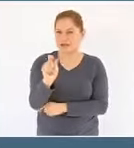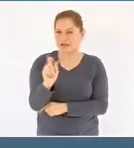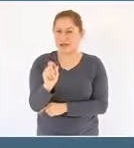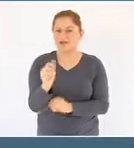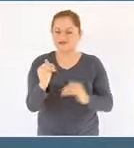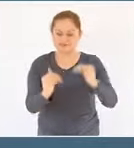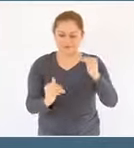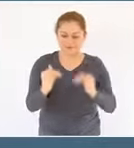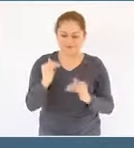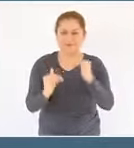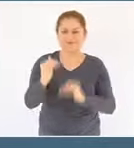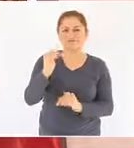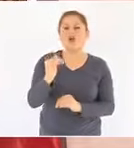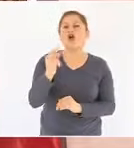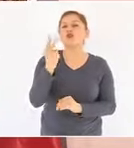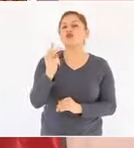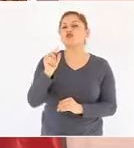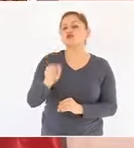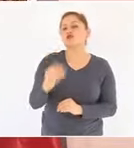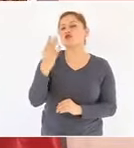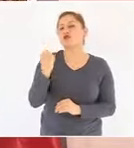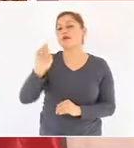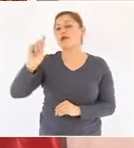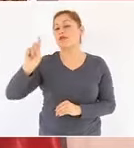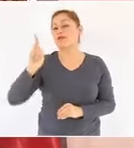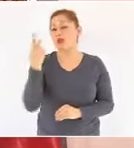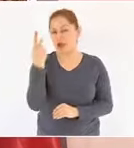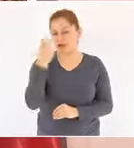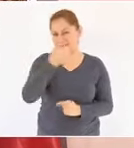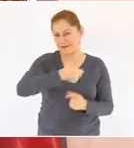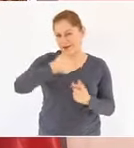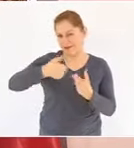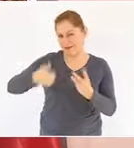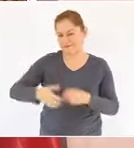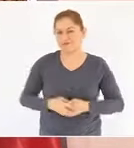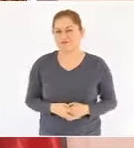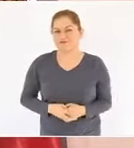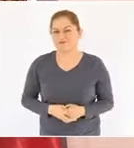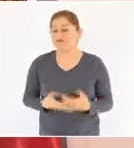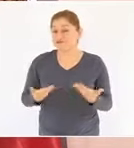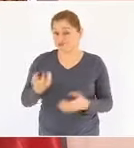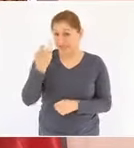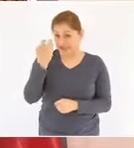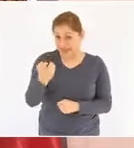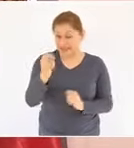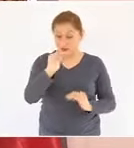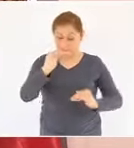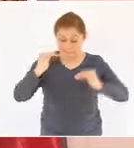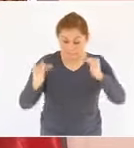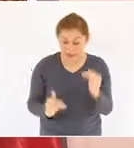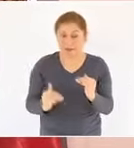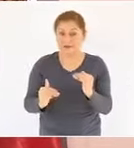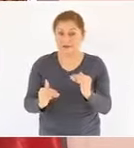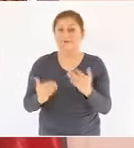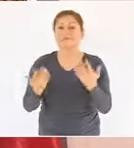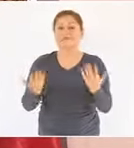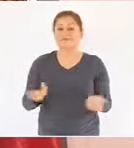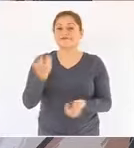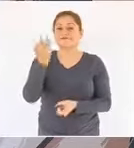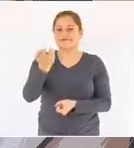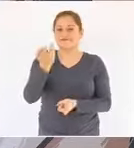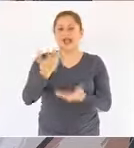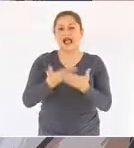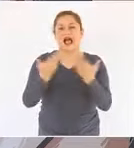2.9 dólares por barril. Esta disminución de los costos de producción